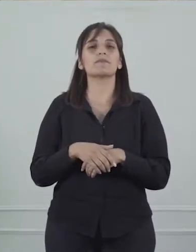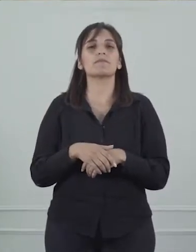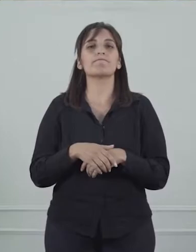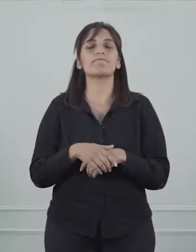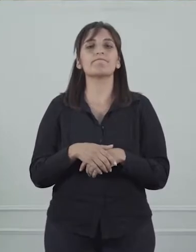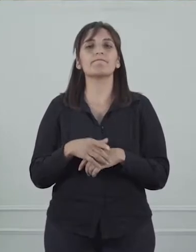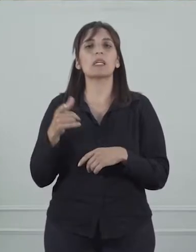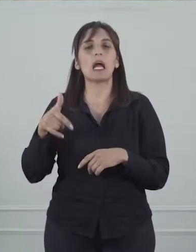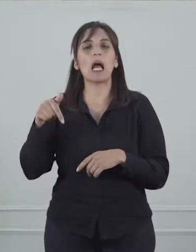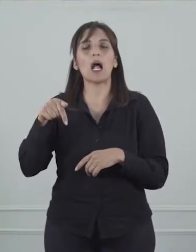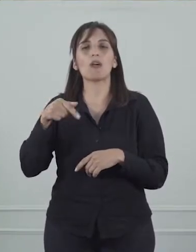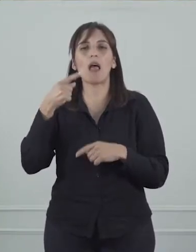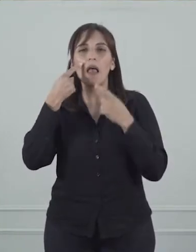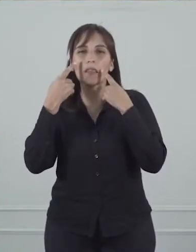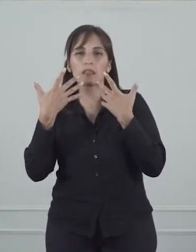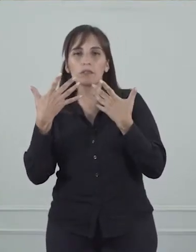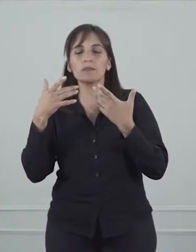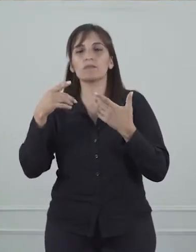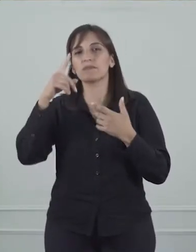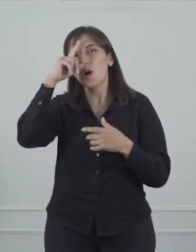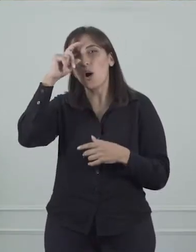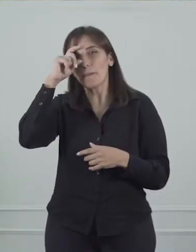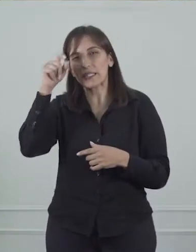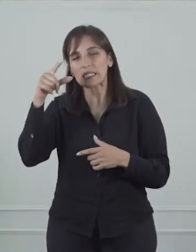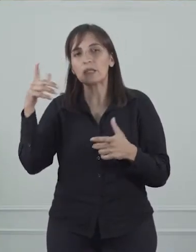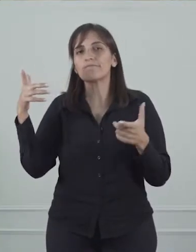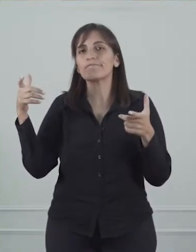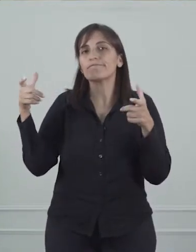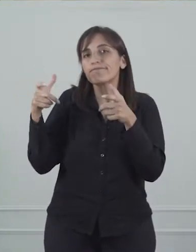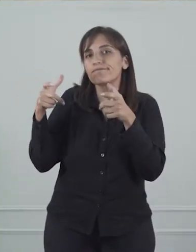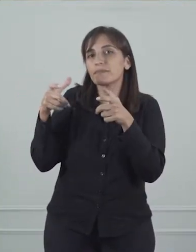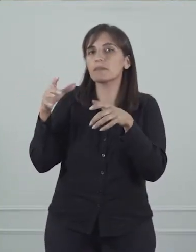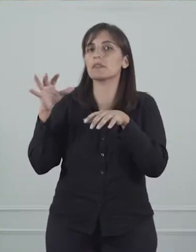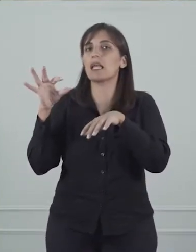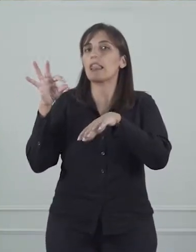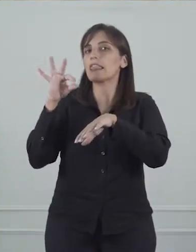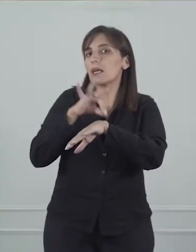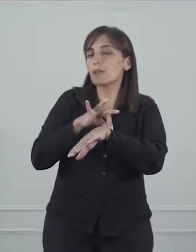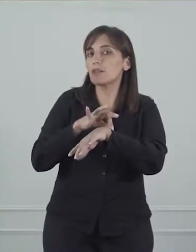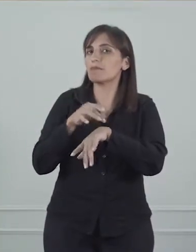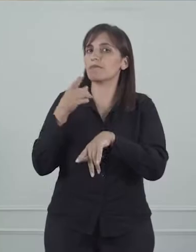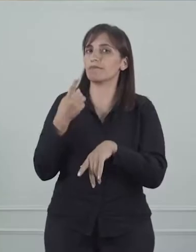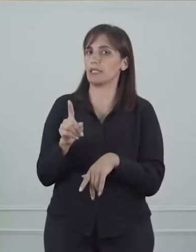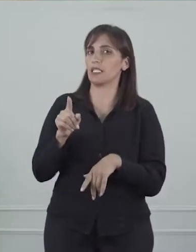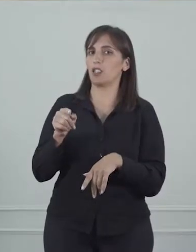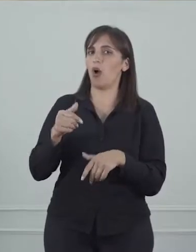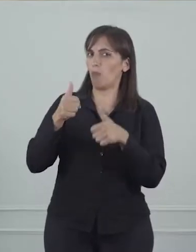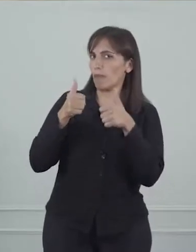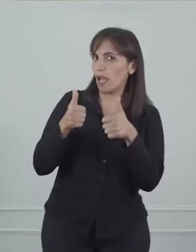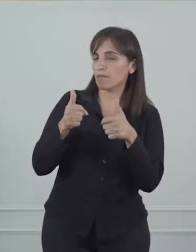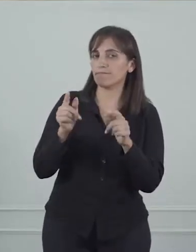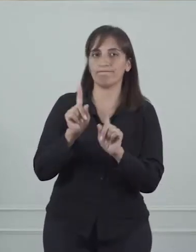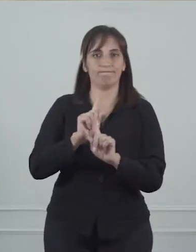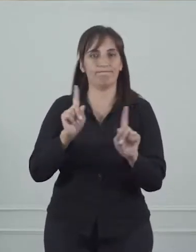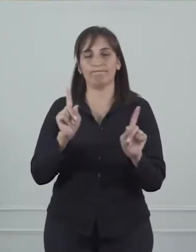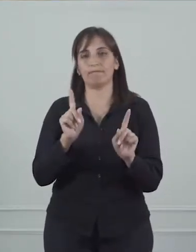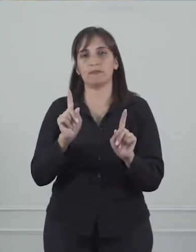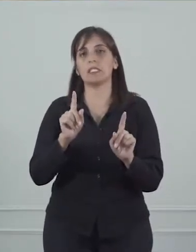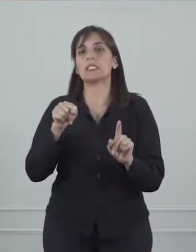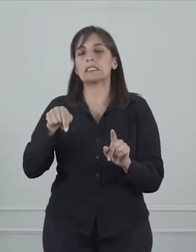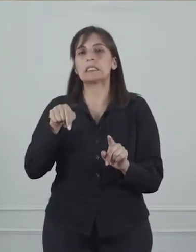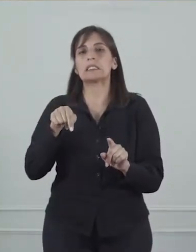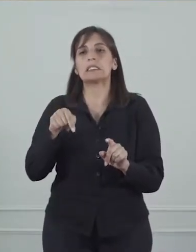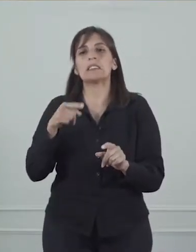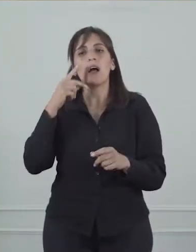franca disminución la atención en el hospital público por casos de dengue. Esto no quiere decir que estamos bien, al contrario,